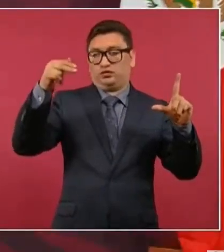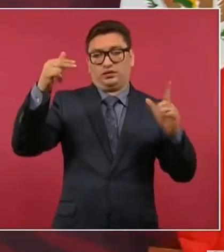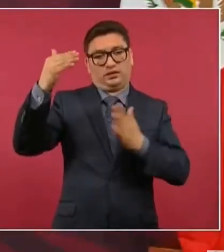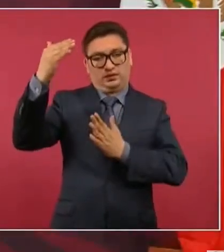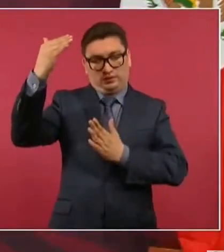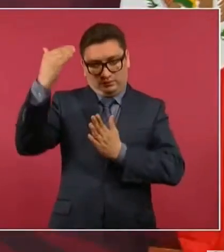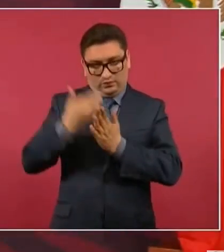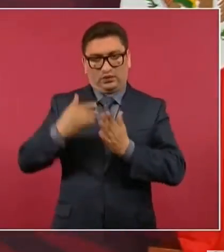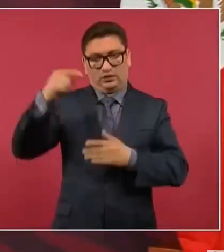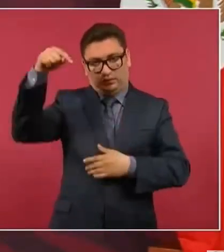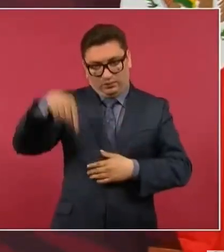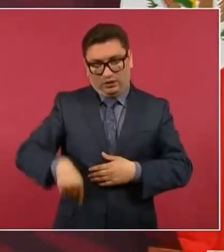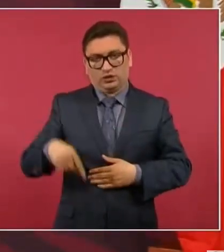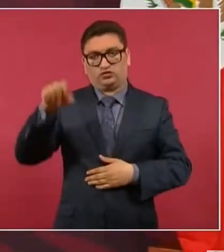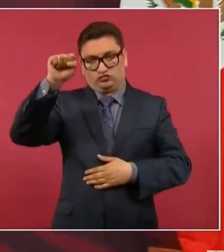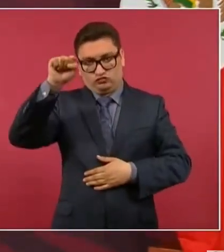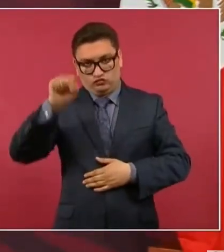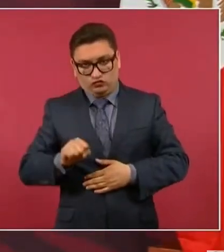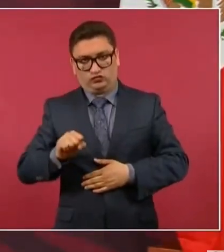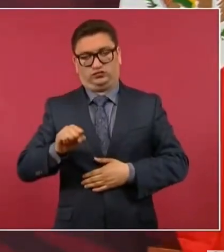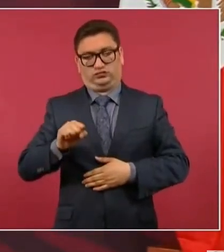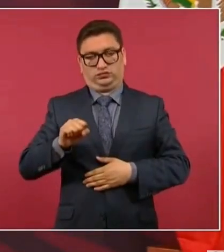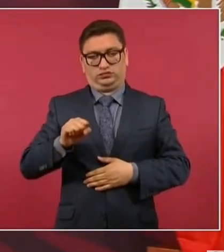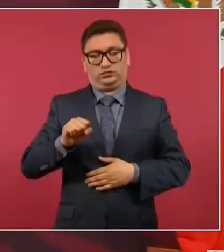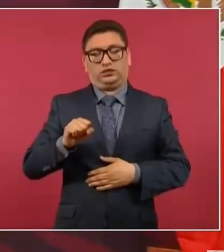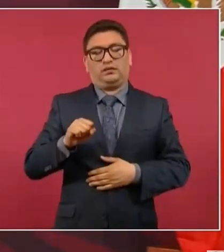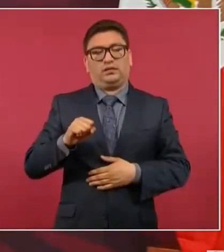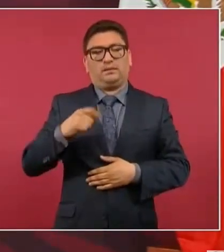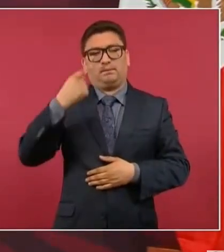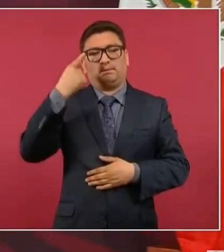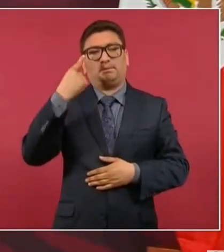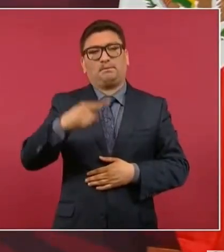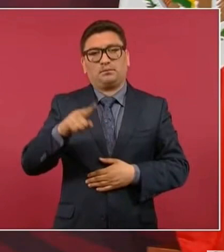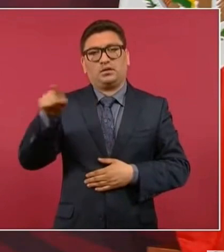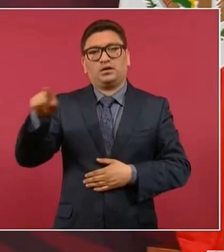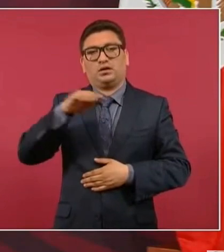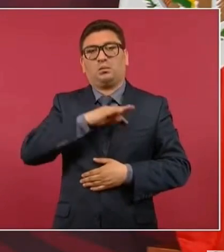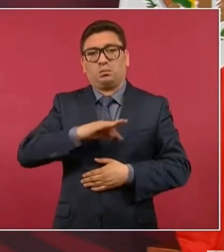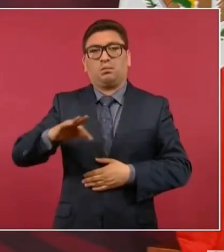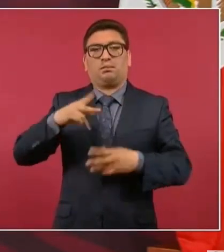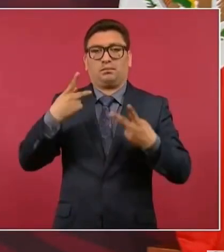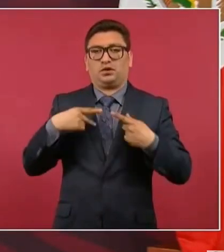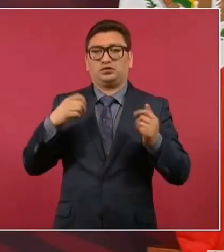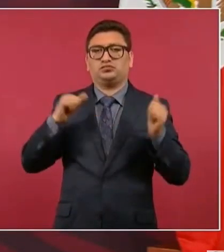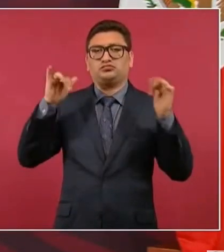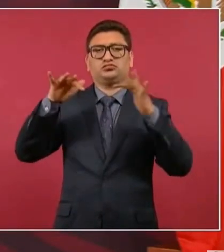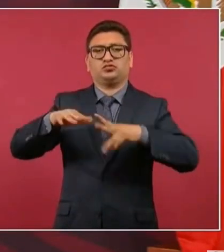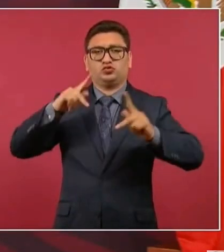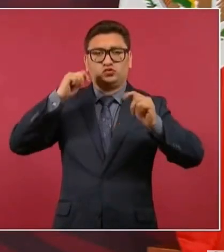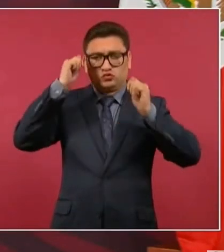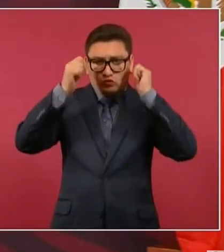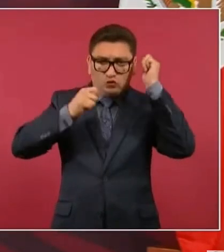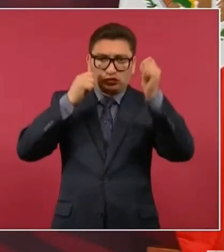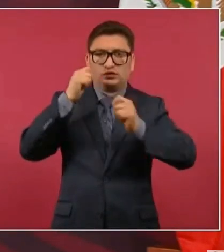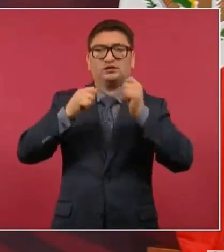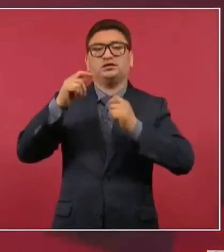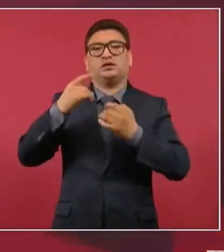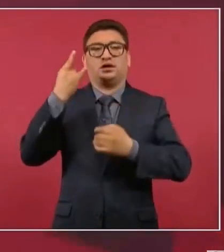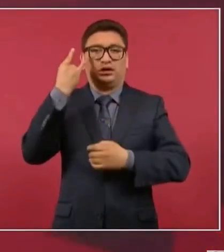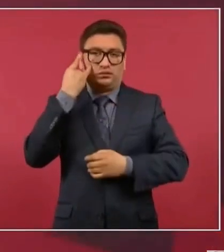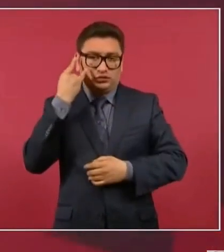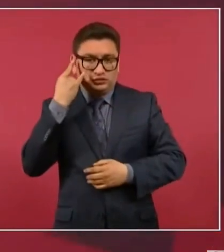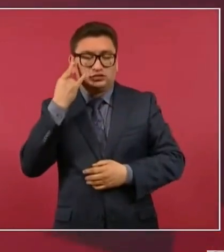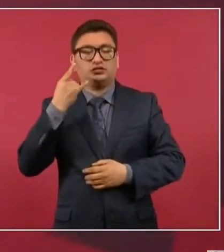Roo y que se puedan internar turistas a Campeche, a